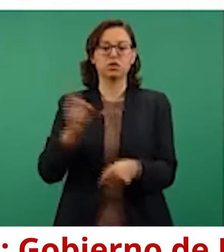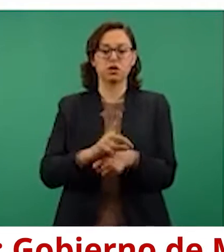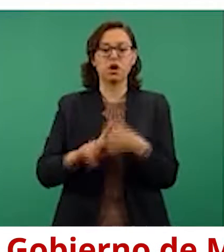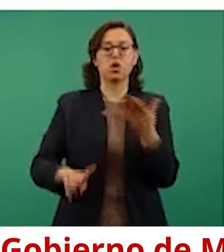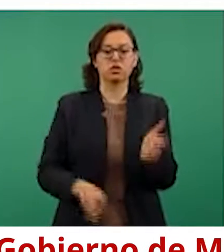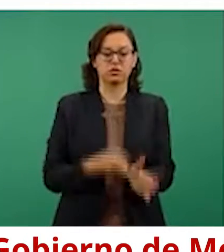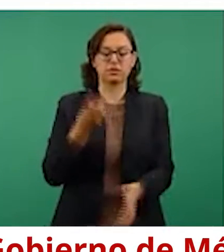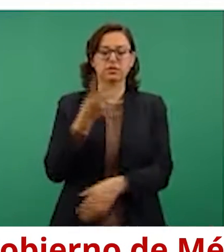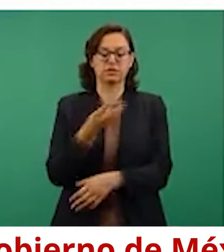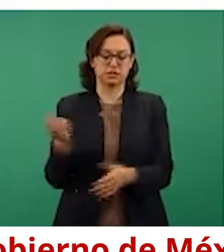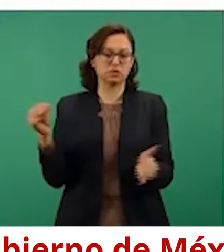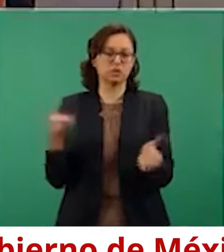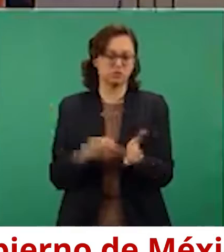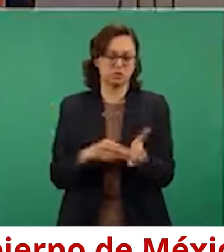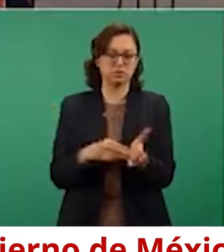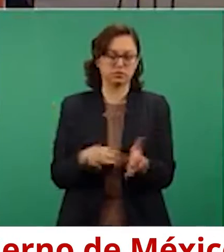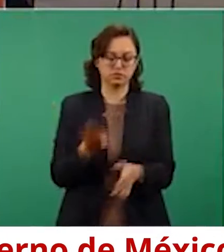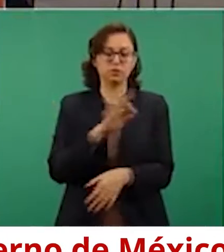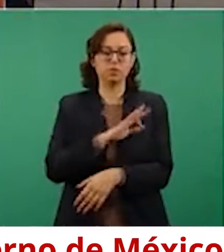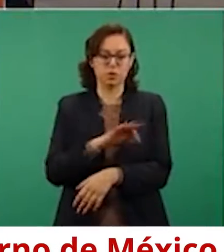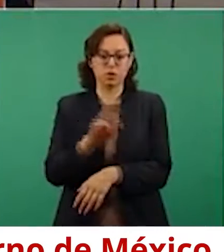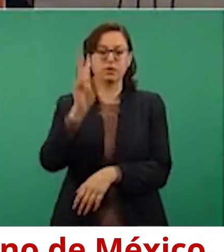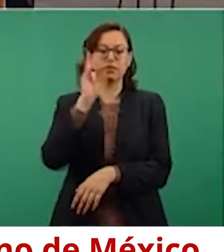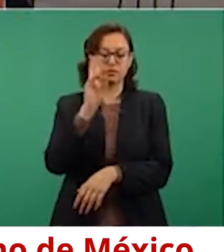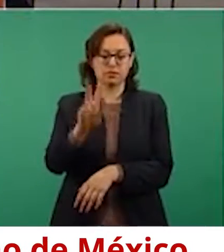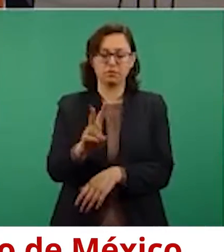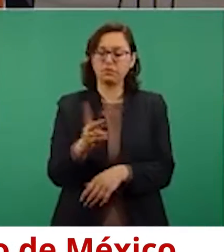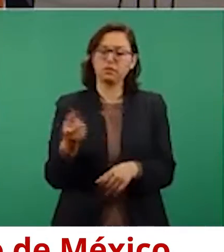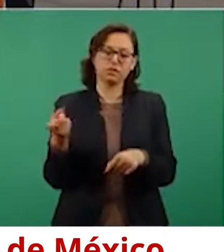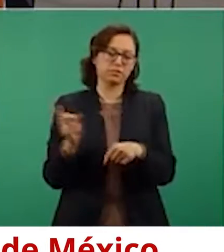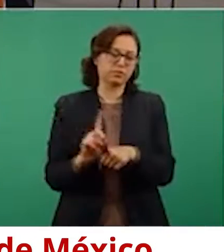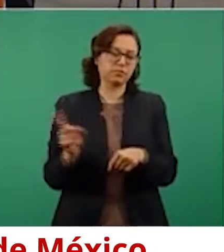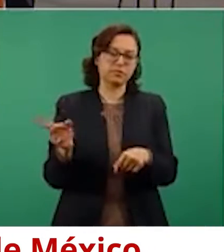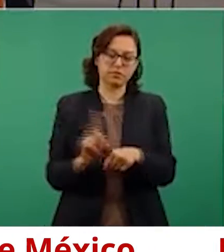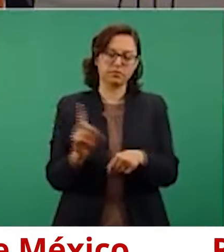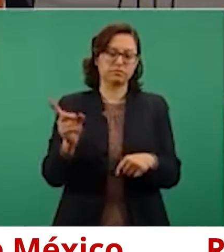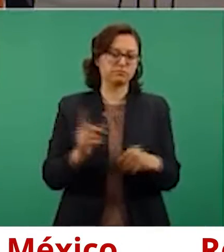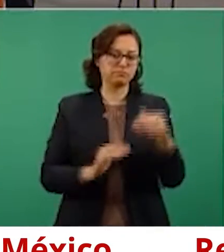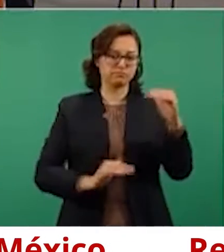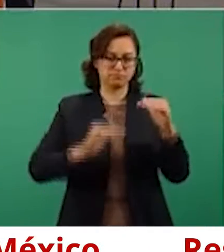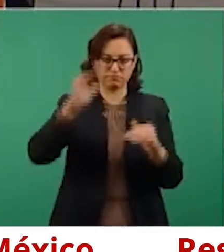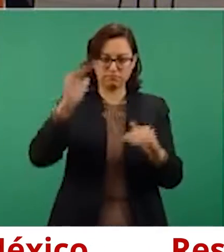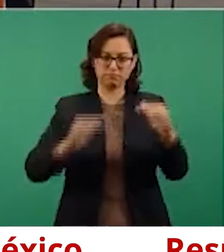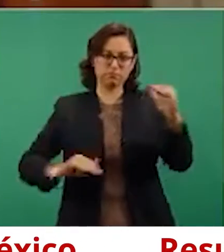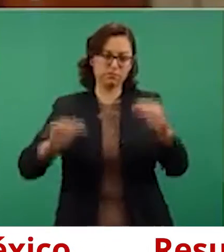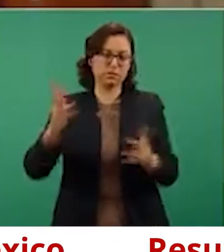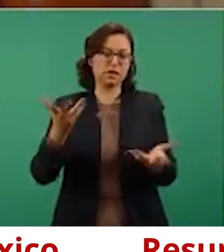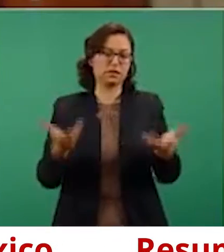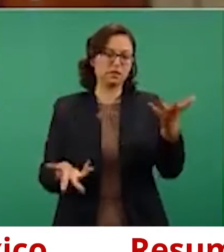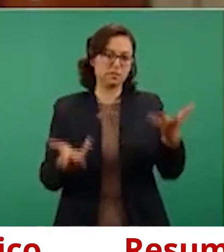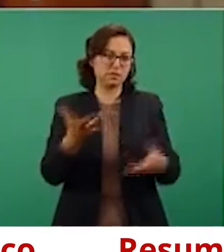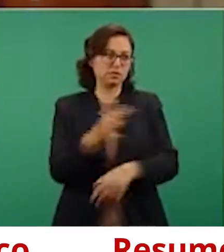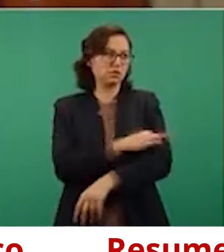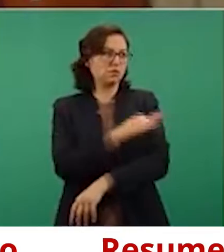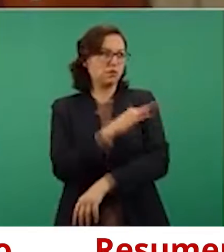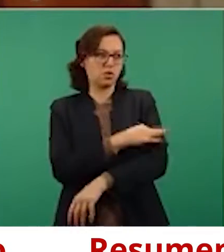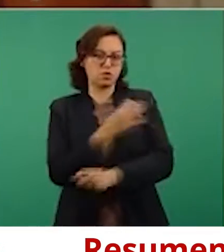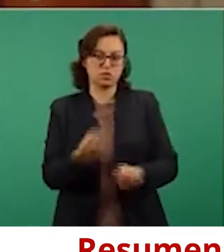oscilaciones en número de aplicaciones debido a la disponibilidad de vacunas. Ayer